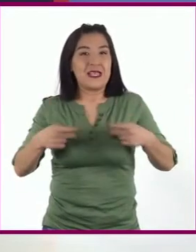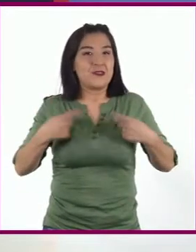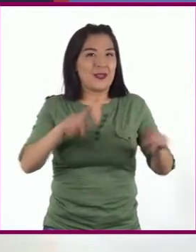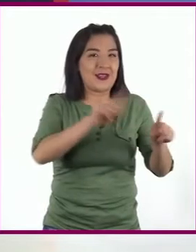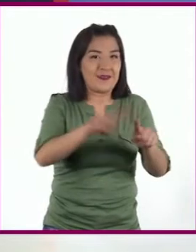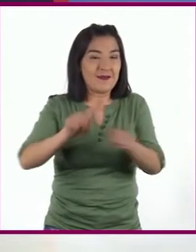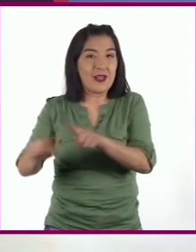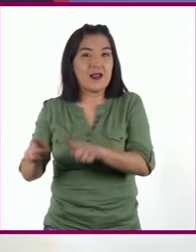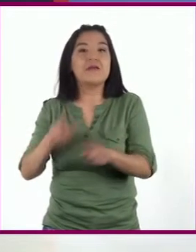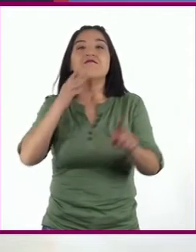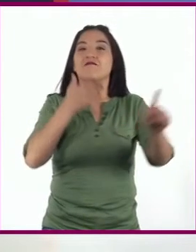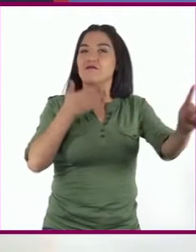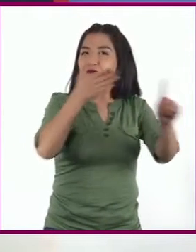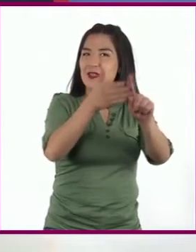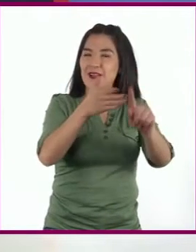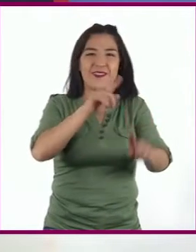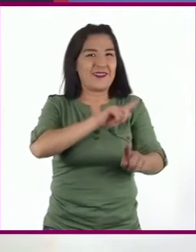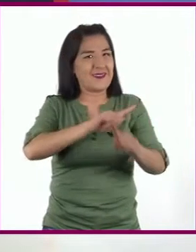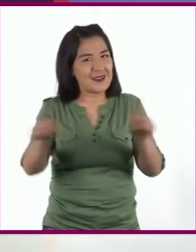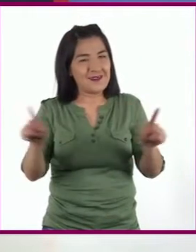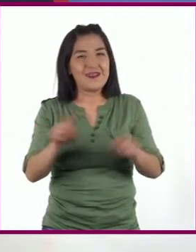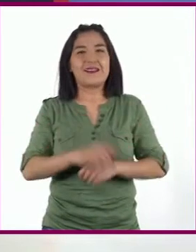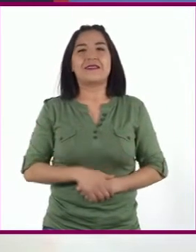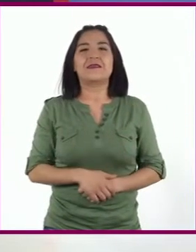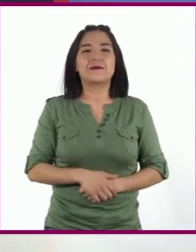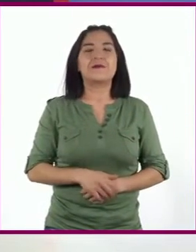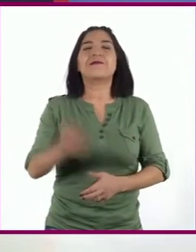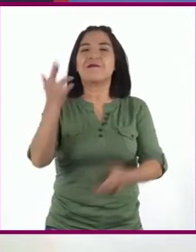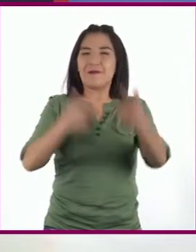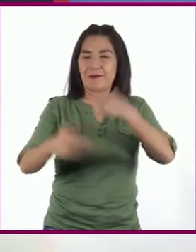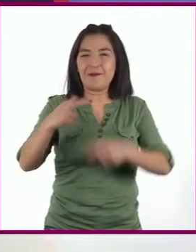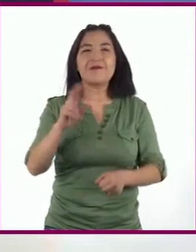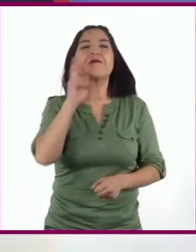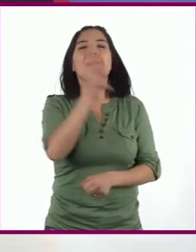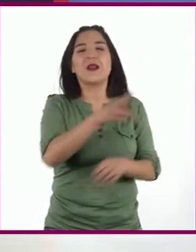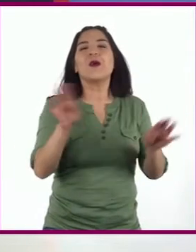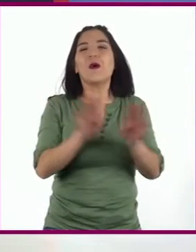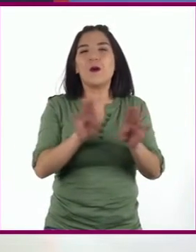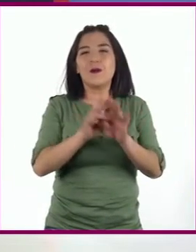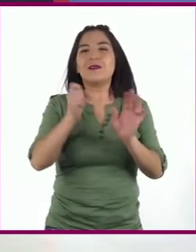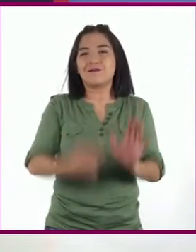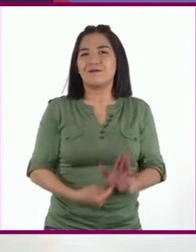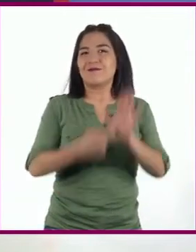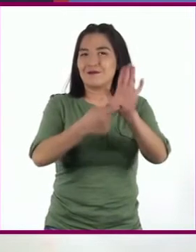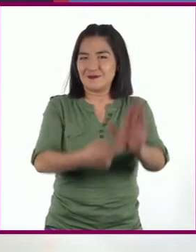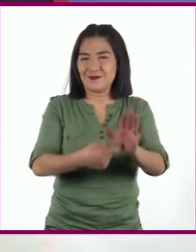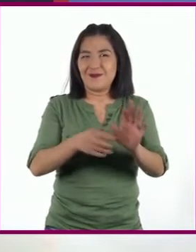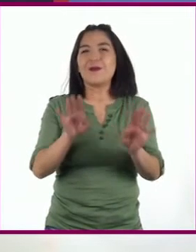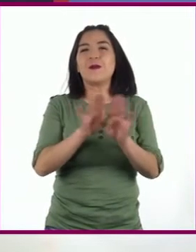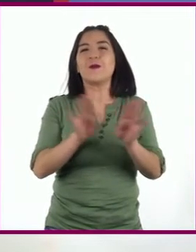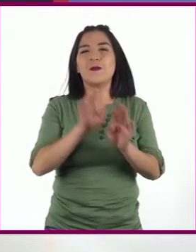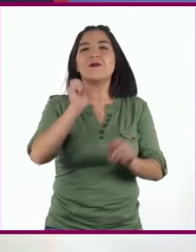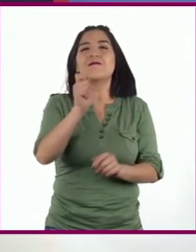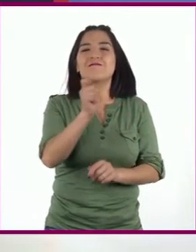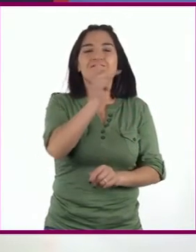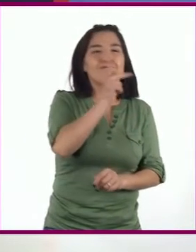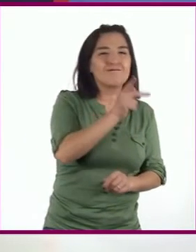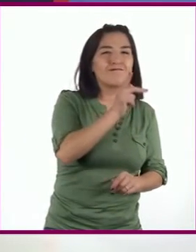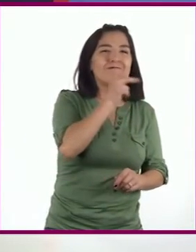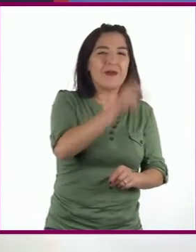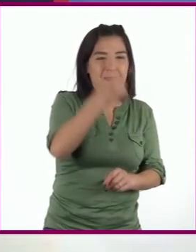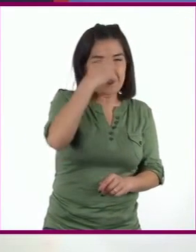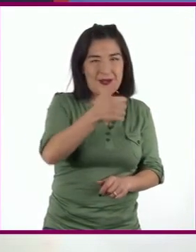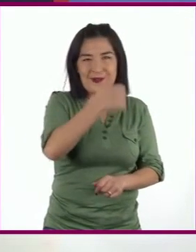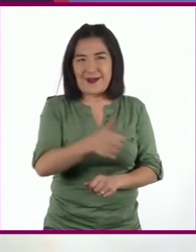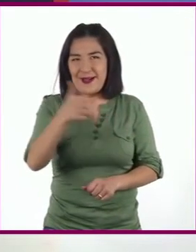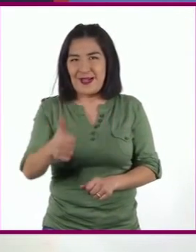propósito distinto Recapitulemos Vamos a ver cómo es que se presentan las definiciones en cada tipo